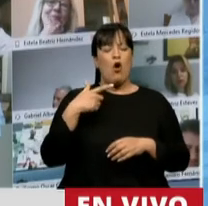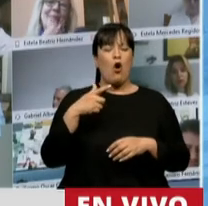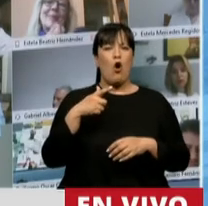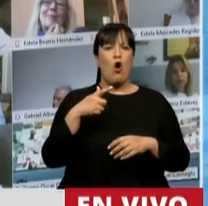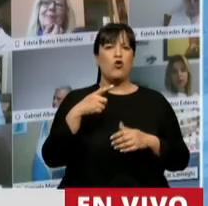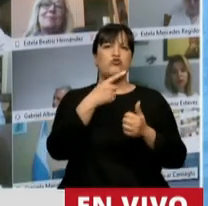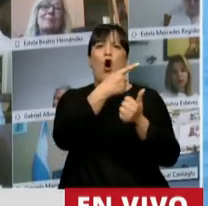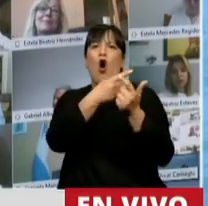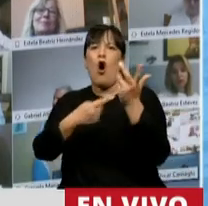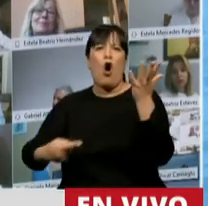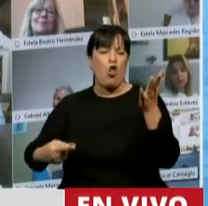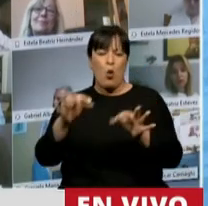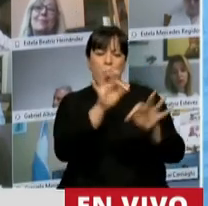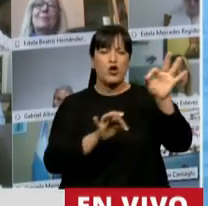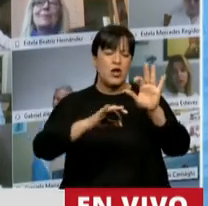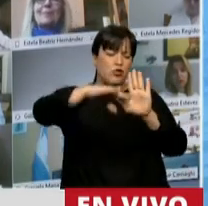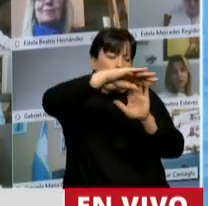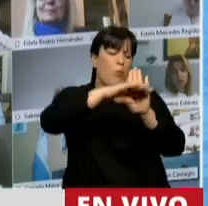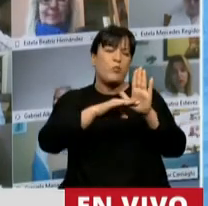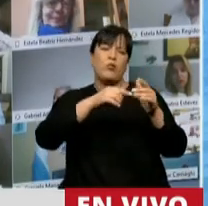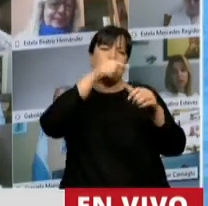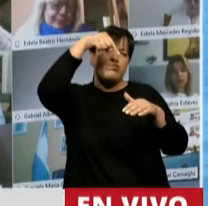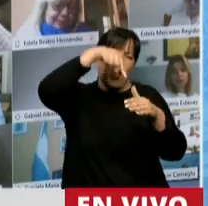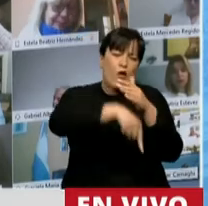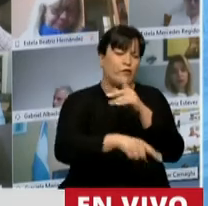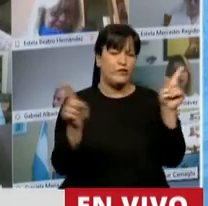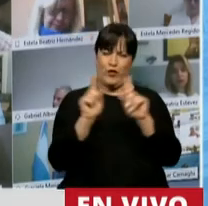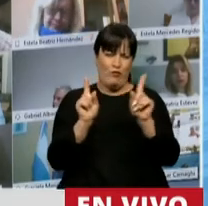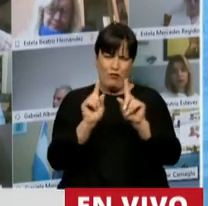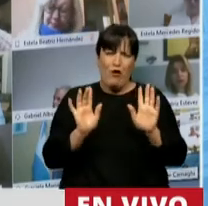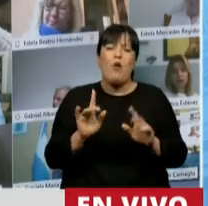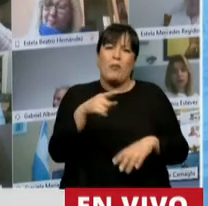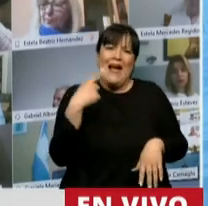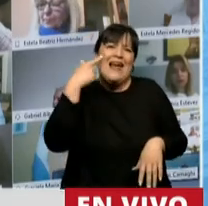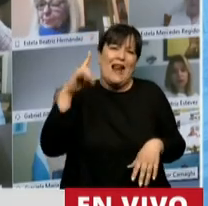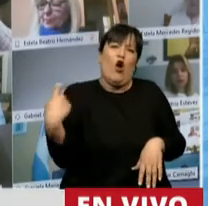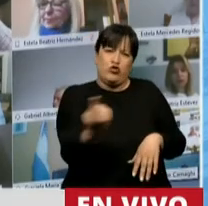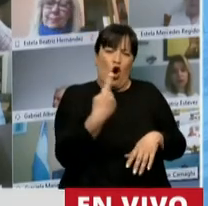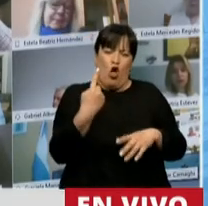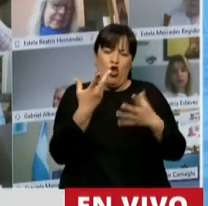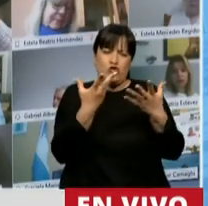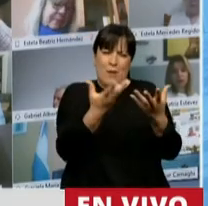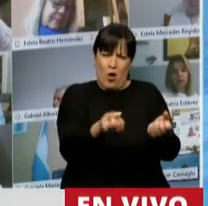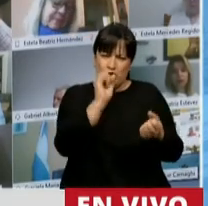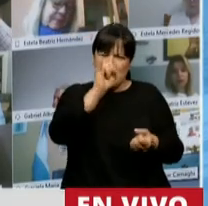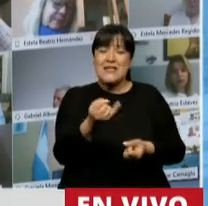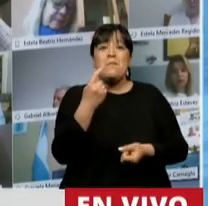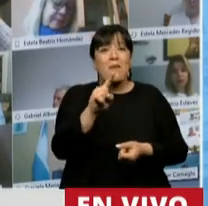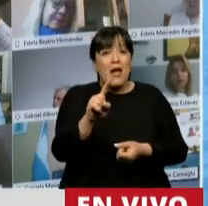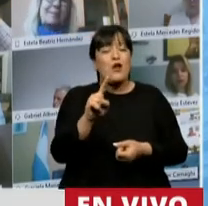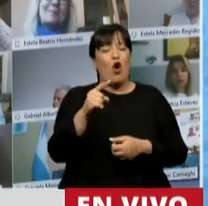todos los aspectos del proyecto, porque creo que todos lo vamos a acompañar, pero hay que destacar